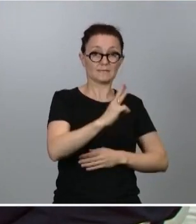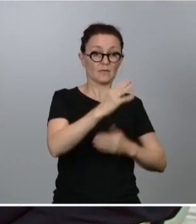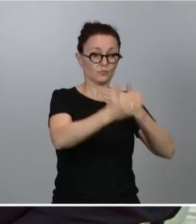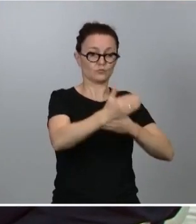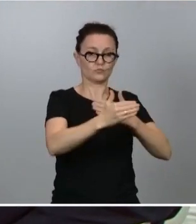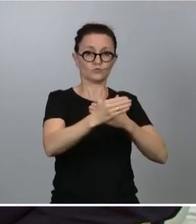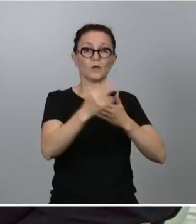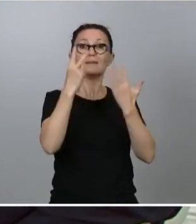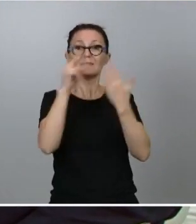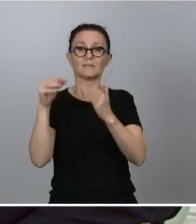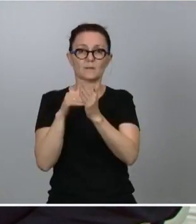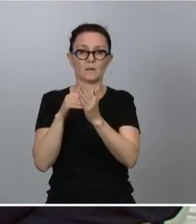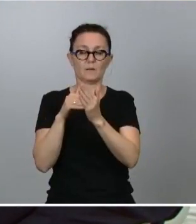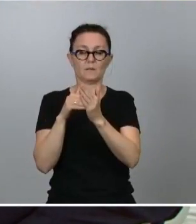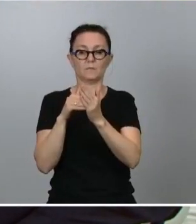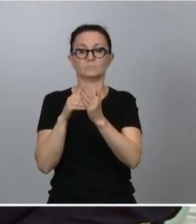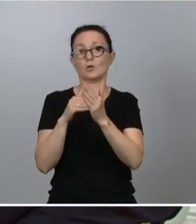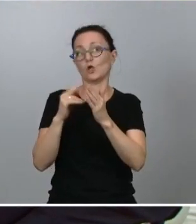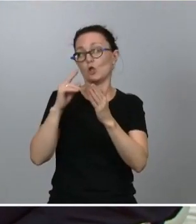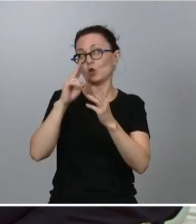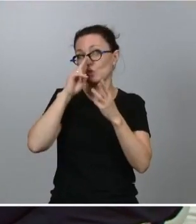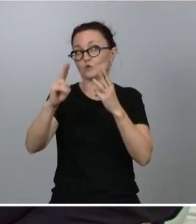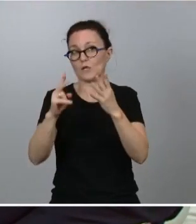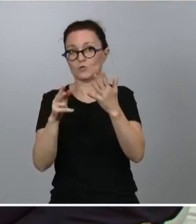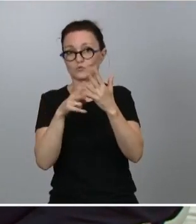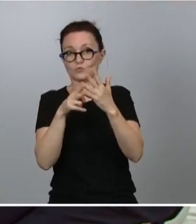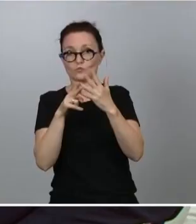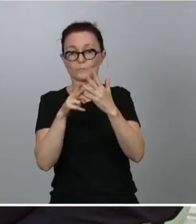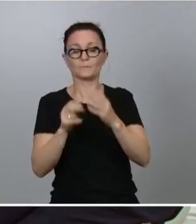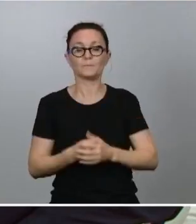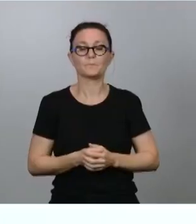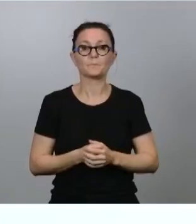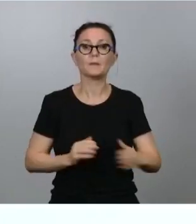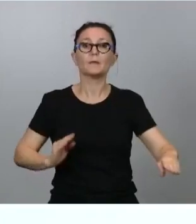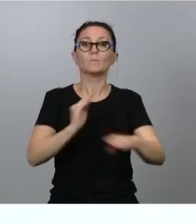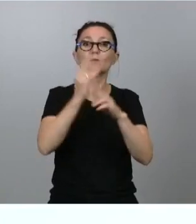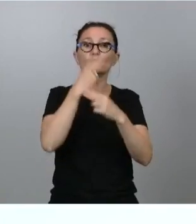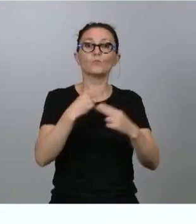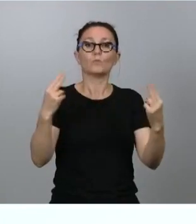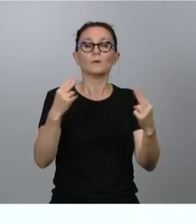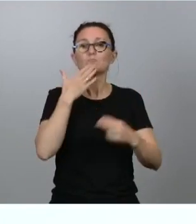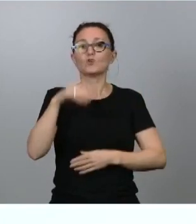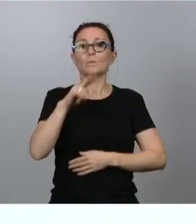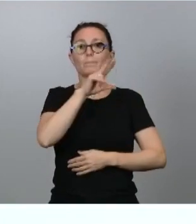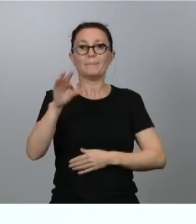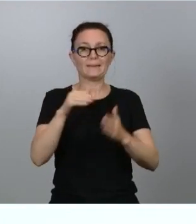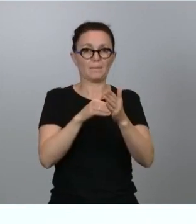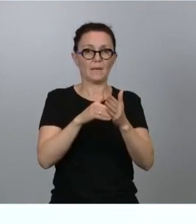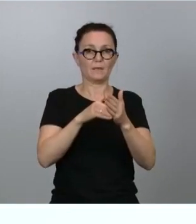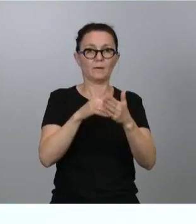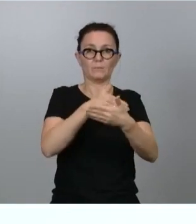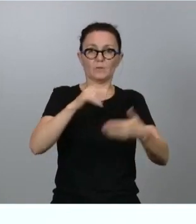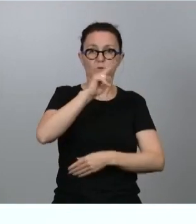70.000 serán durante los dos siguientes años. La inversión pública se va a situar en torno a los 20.000 millones de euros durante estos